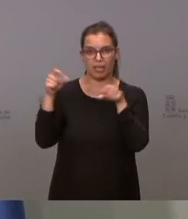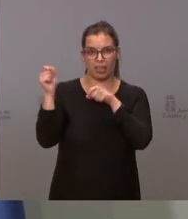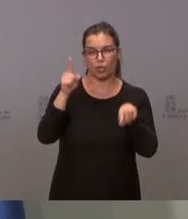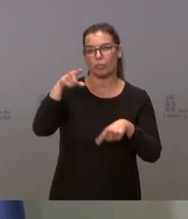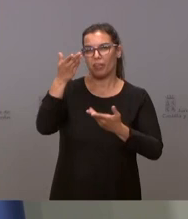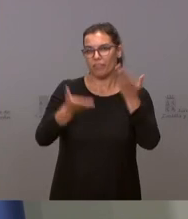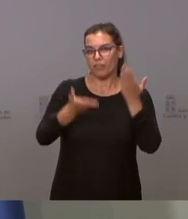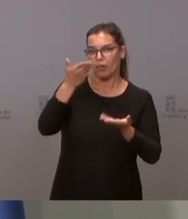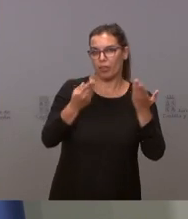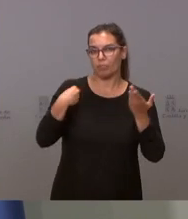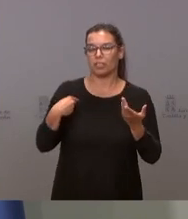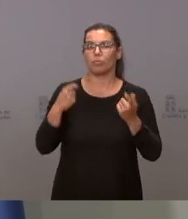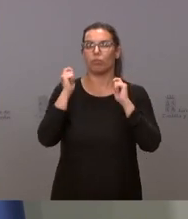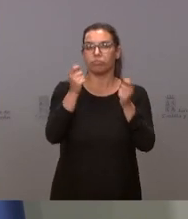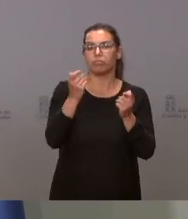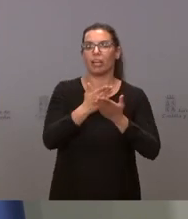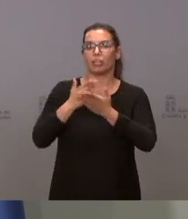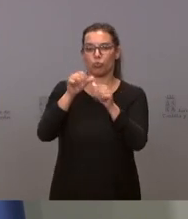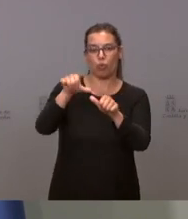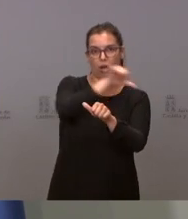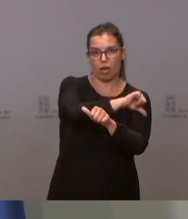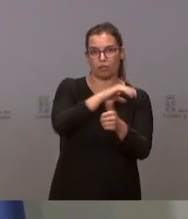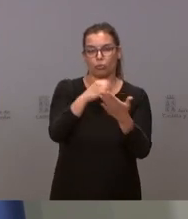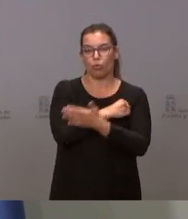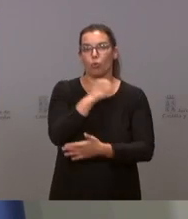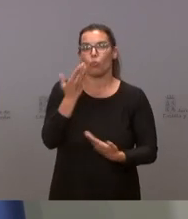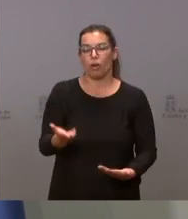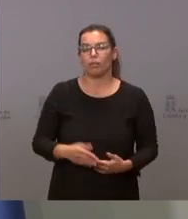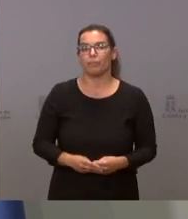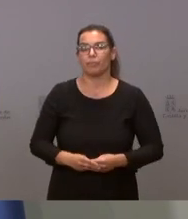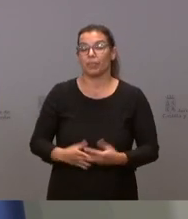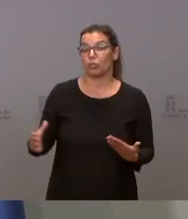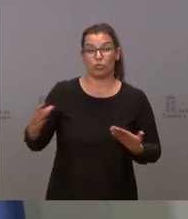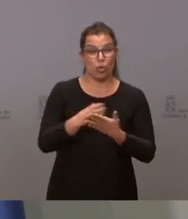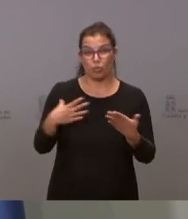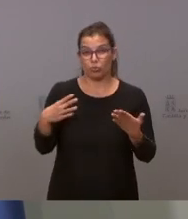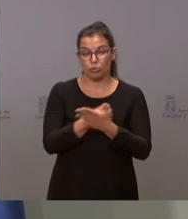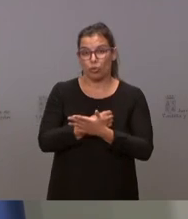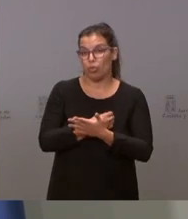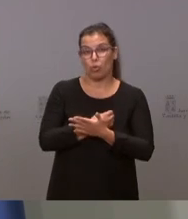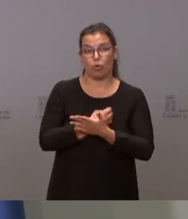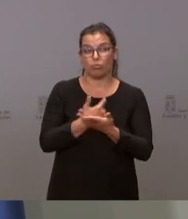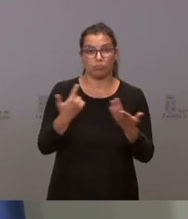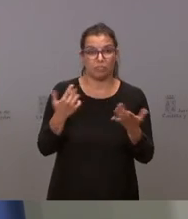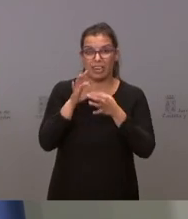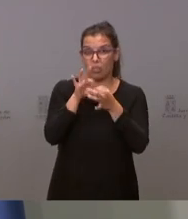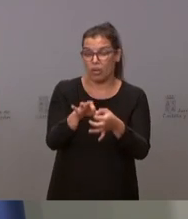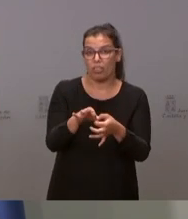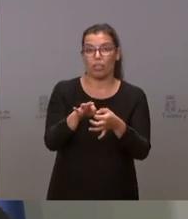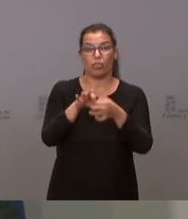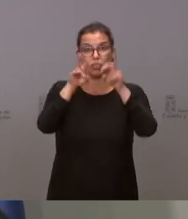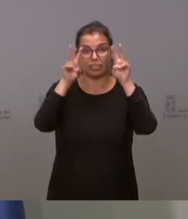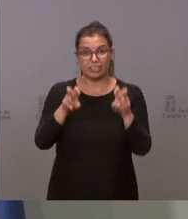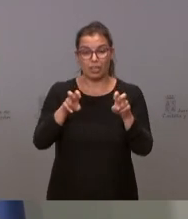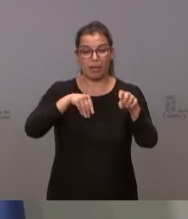evaluación y la actualización de los estudios realizados en los años anteriores y todo aquello que tiene que ver con